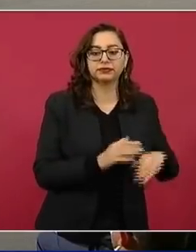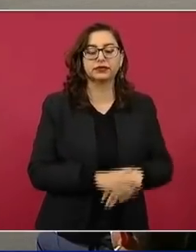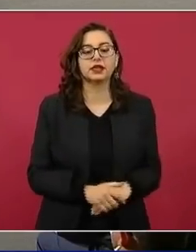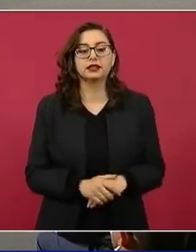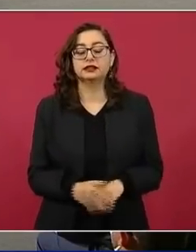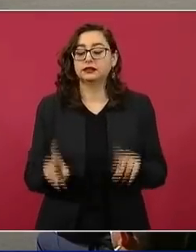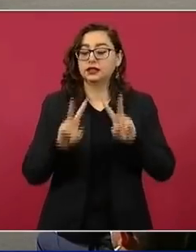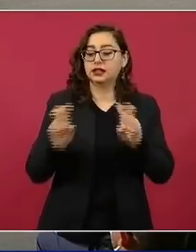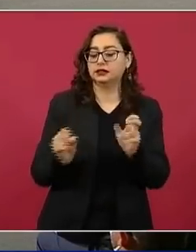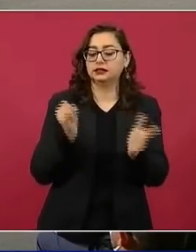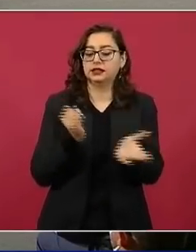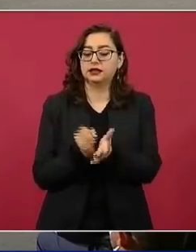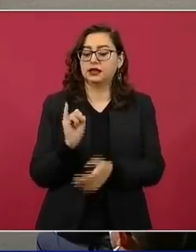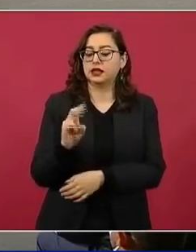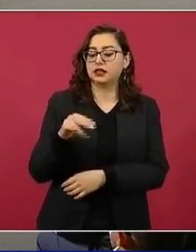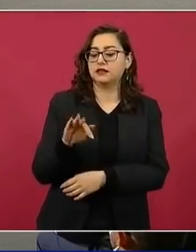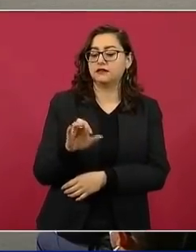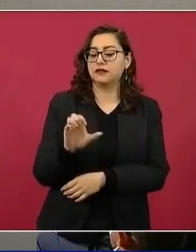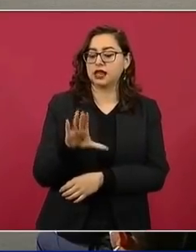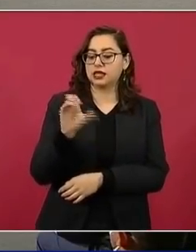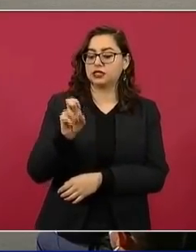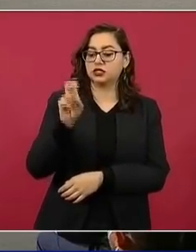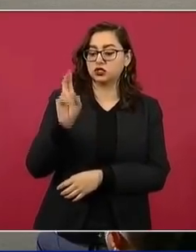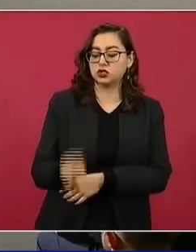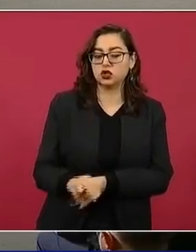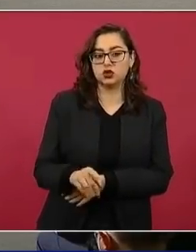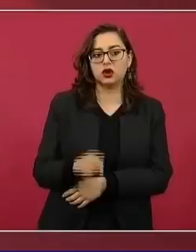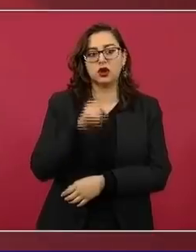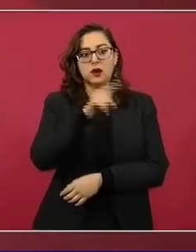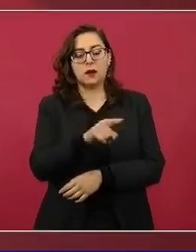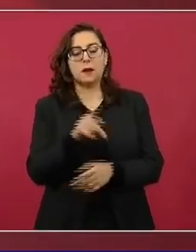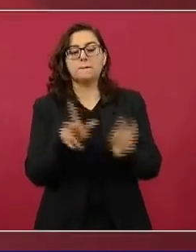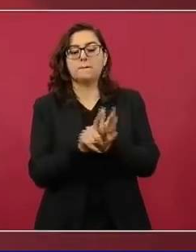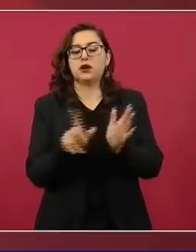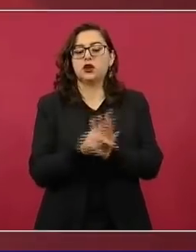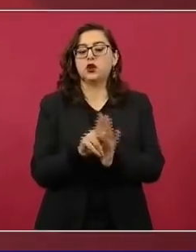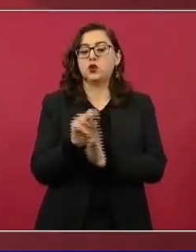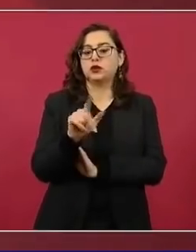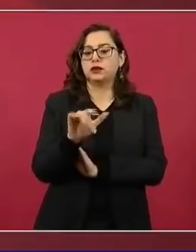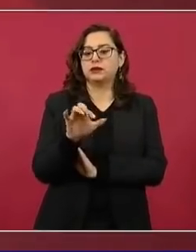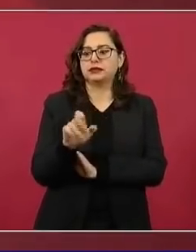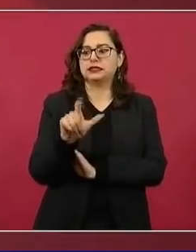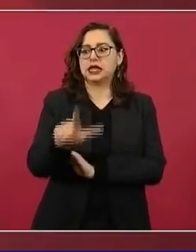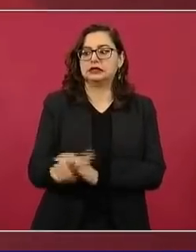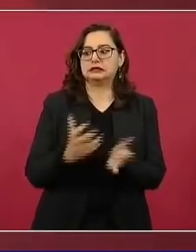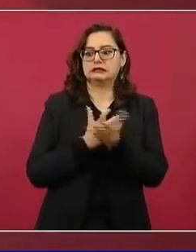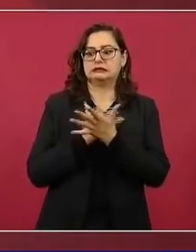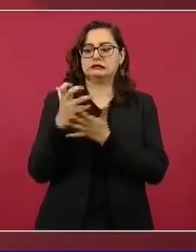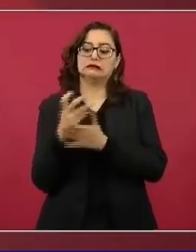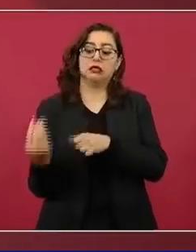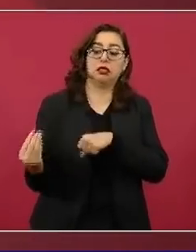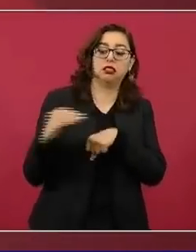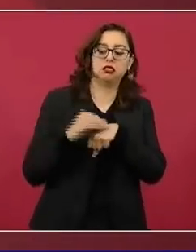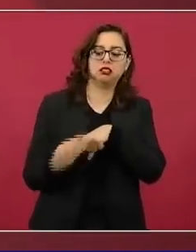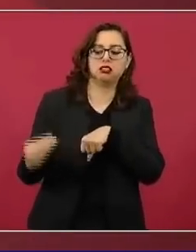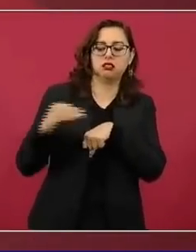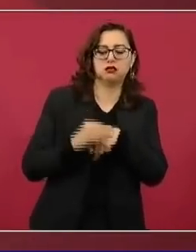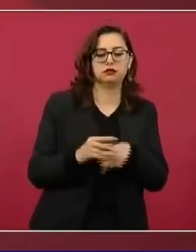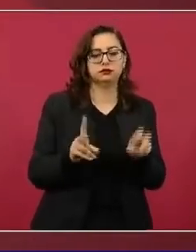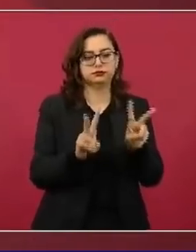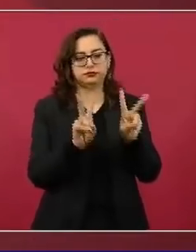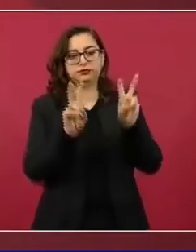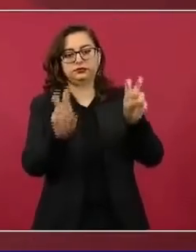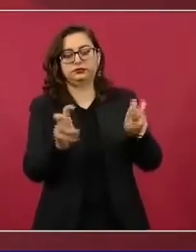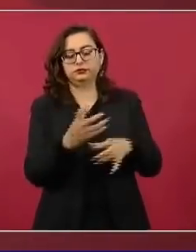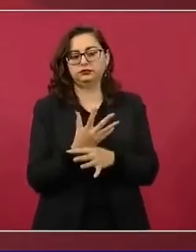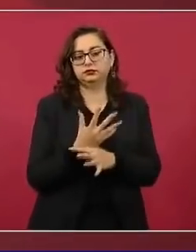la inflación. El pasado 6 de enero, el periódico El Universal publica una nota con el título Inflación todavía